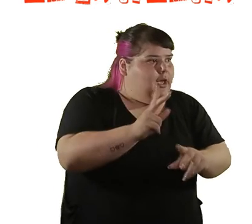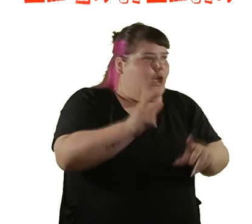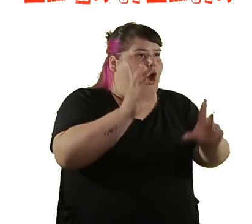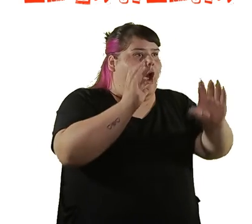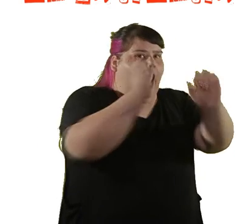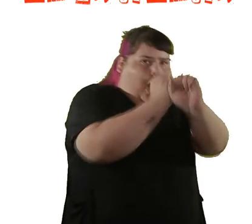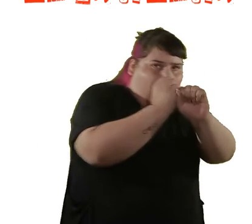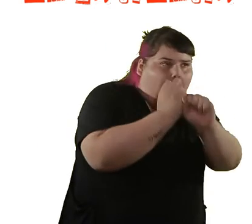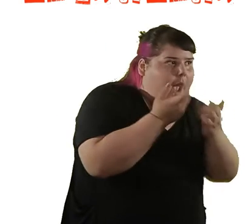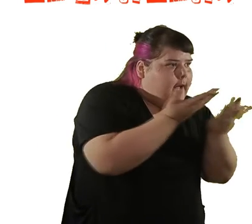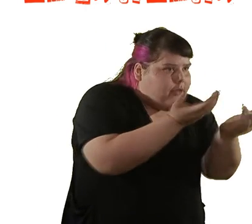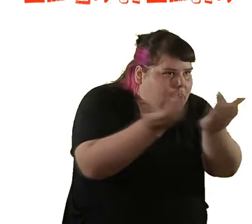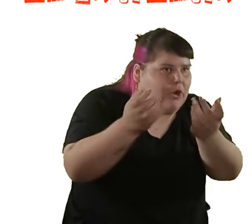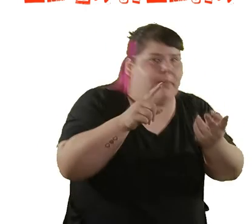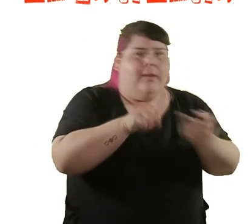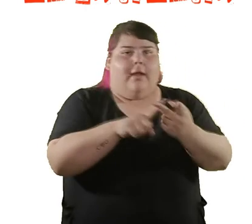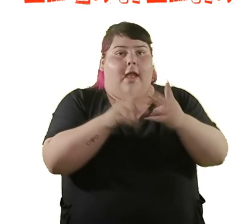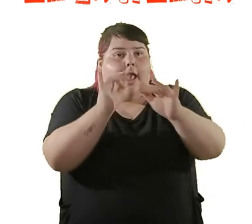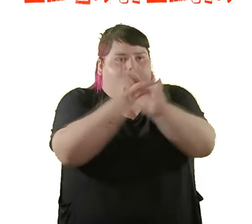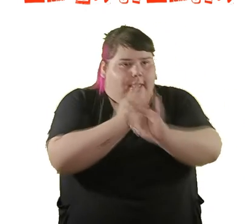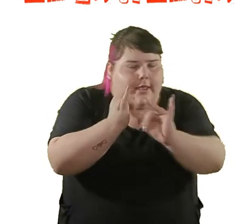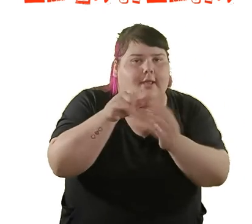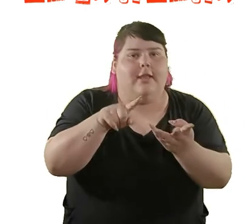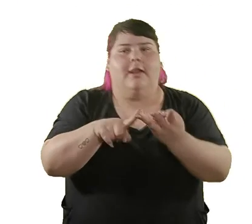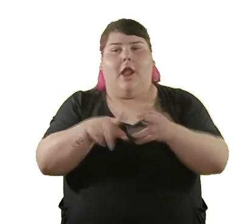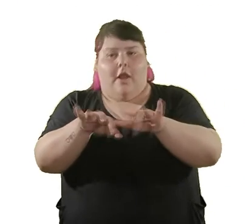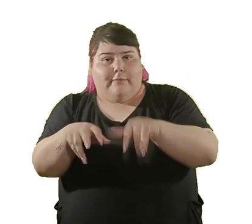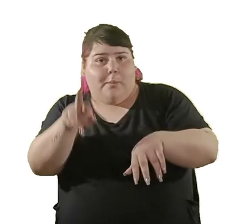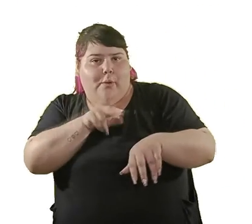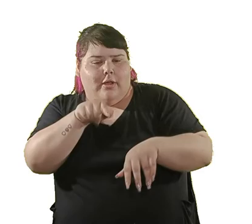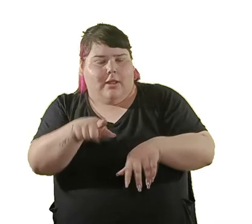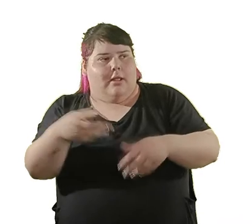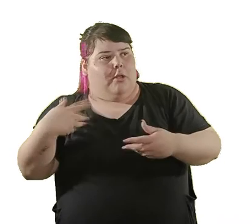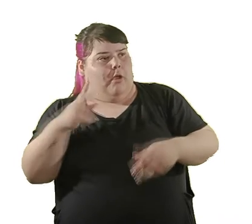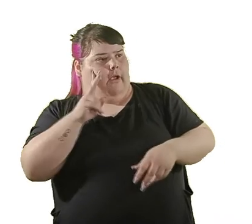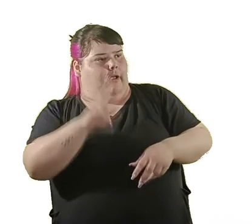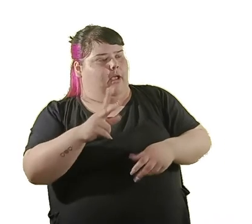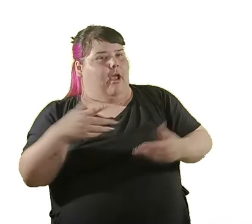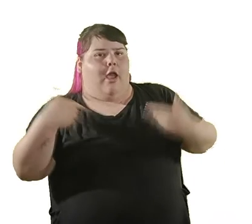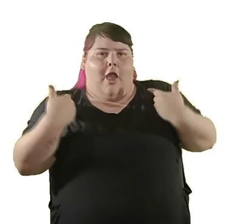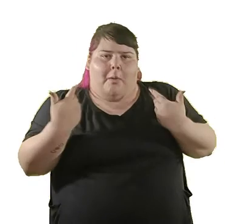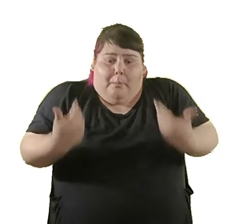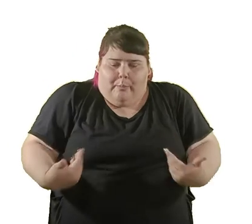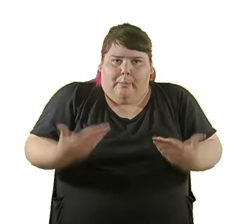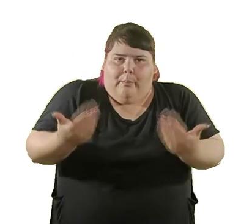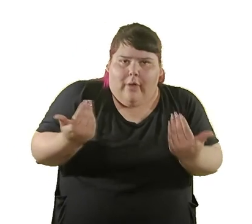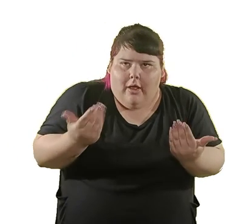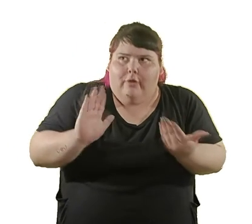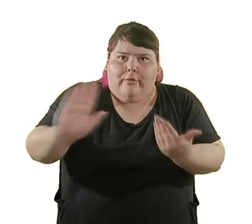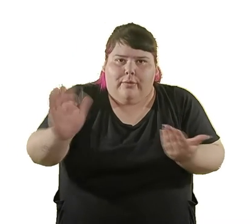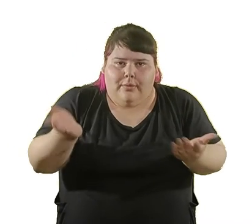veo a una mujer que se dedica a hacer analistas de sistemas, yo podría pensar, ah, esto también es una posibilidad para mí. Entonces,